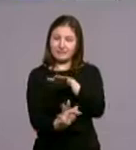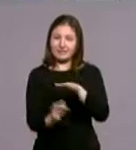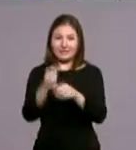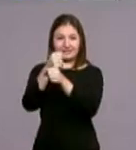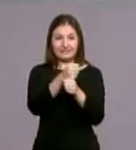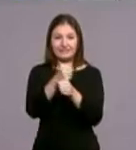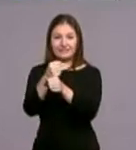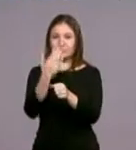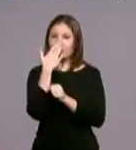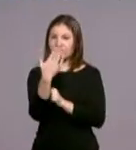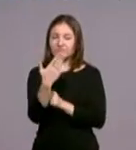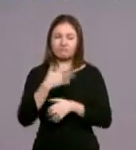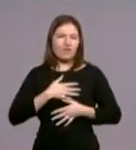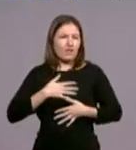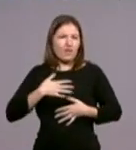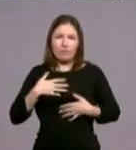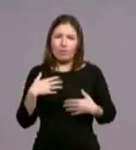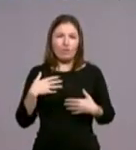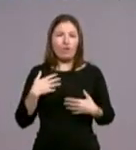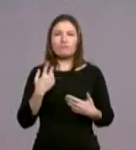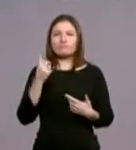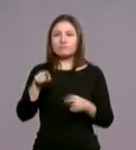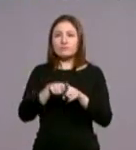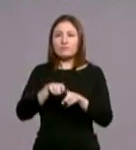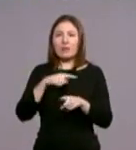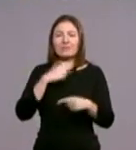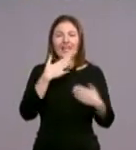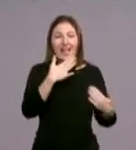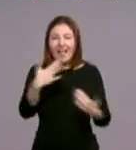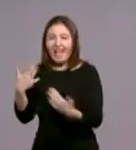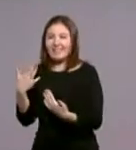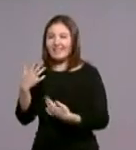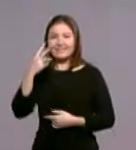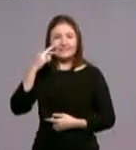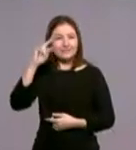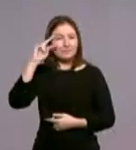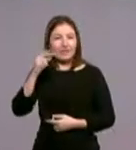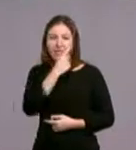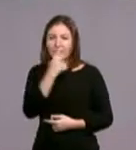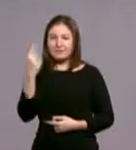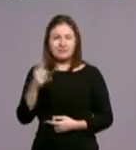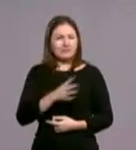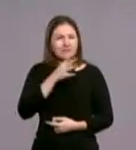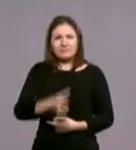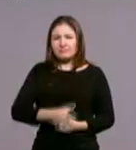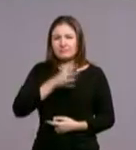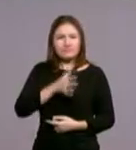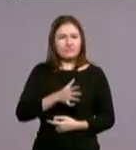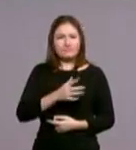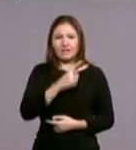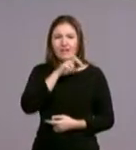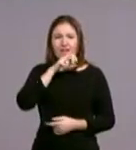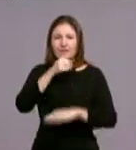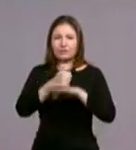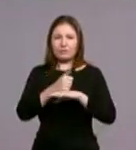lo emocionante que era la gratitud que se recibía y los testimonios impresionantes que recibió el arzobispo